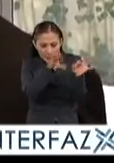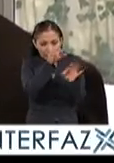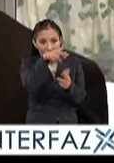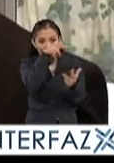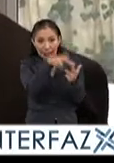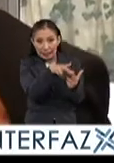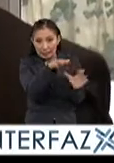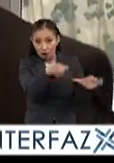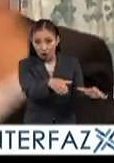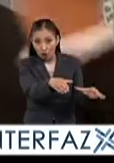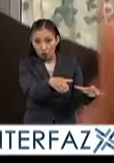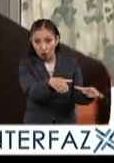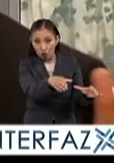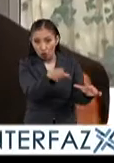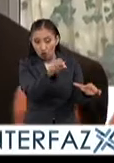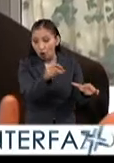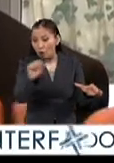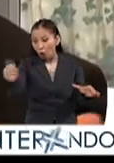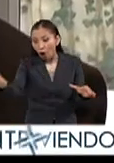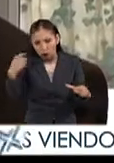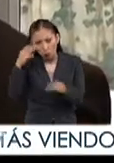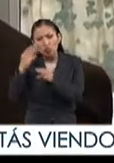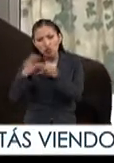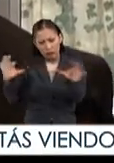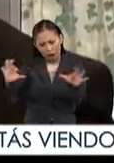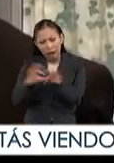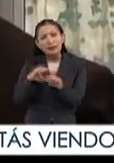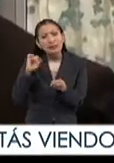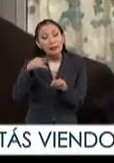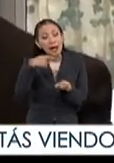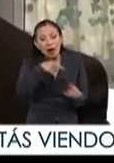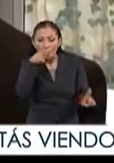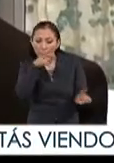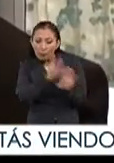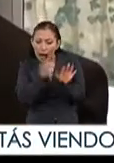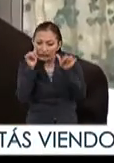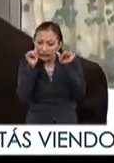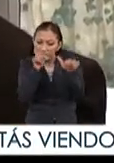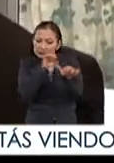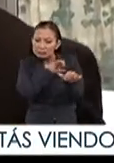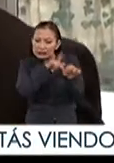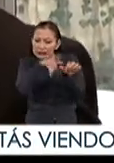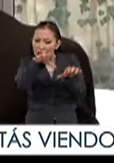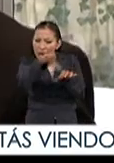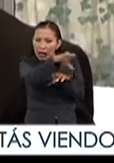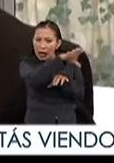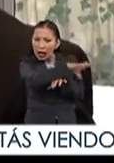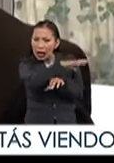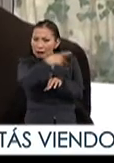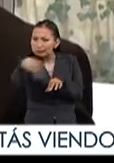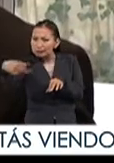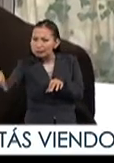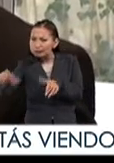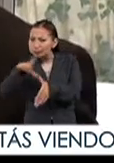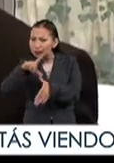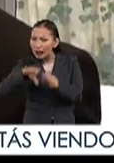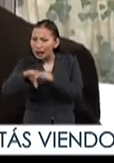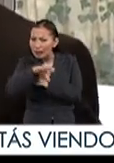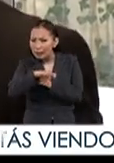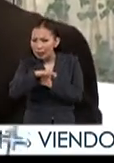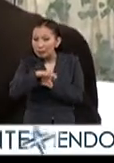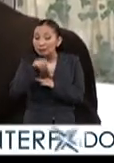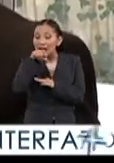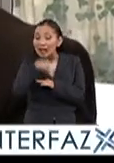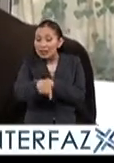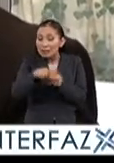per se, no porque no se siga el marco global, sino que la idea es poner un poco más énfasis en los temas que son propios de América Latina y el Caribe,